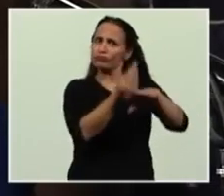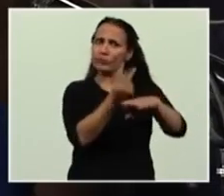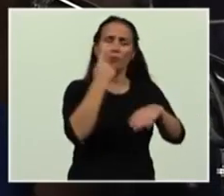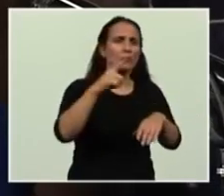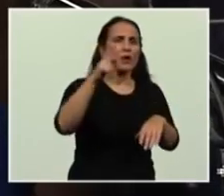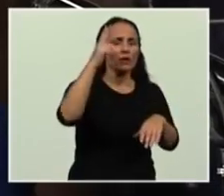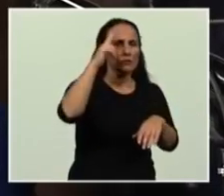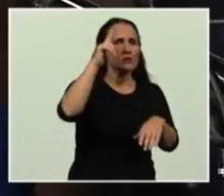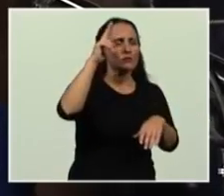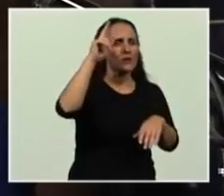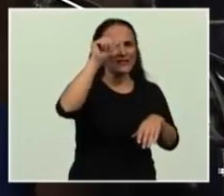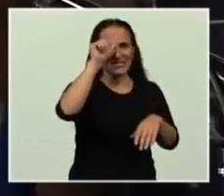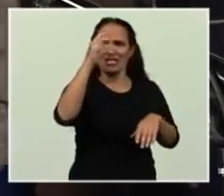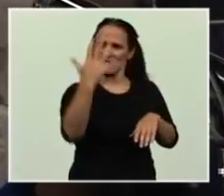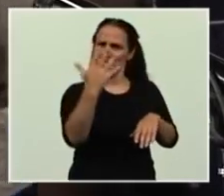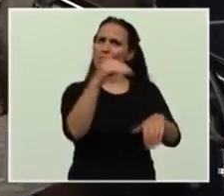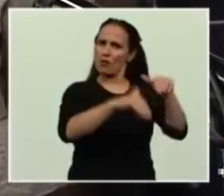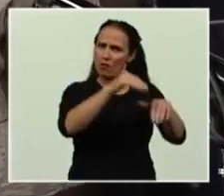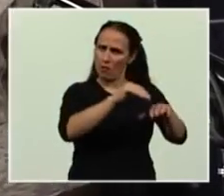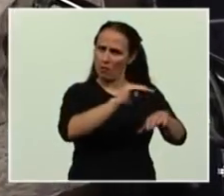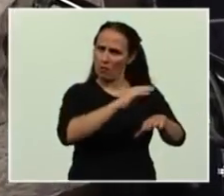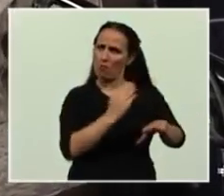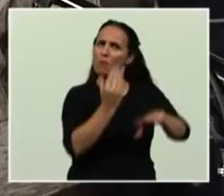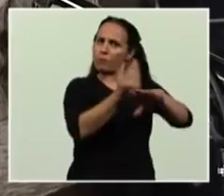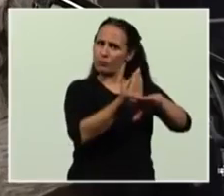un triunfo diplomático